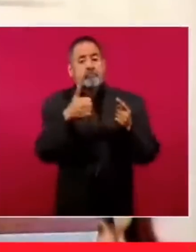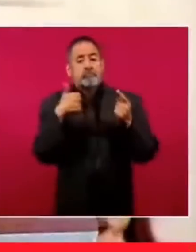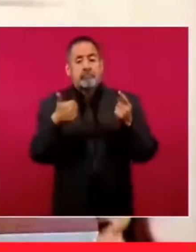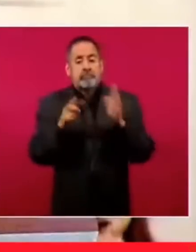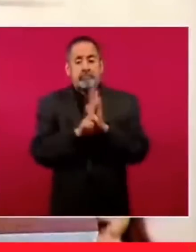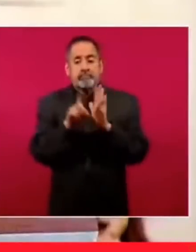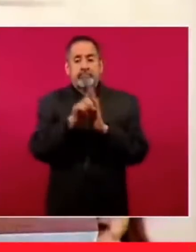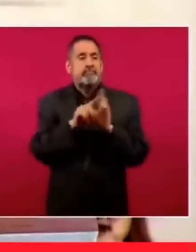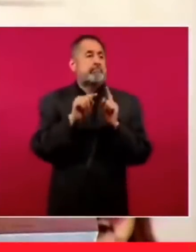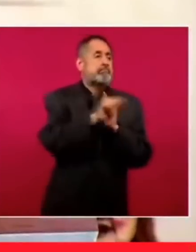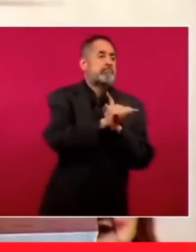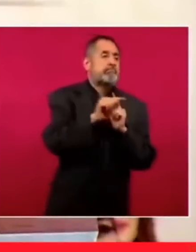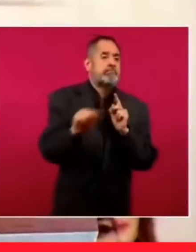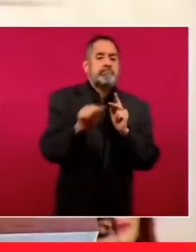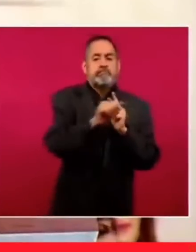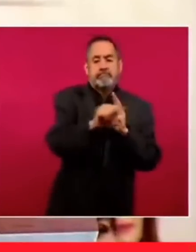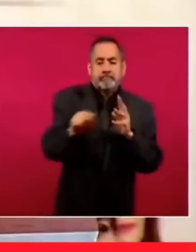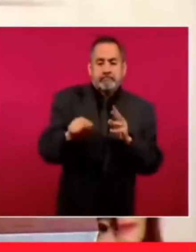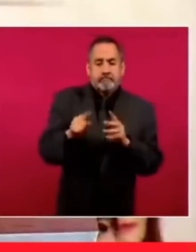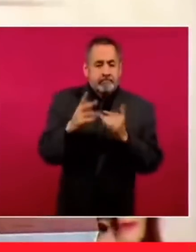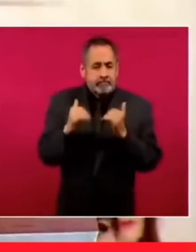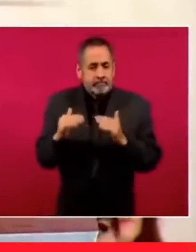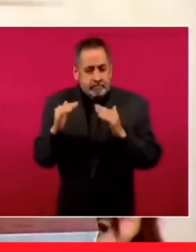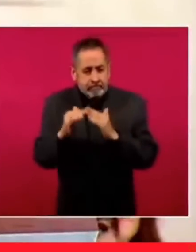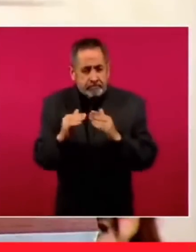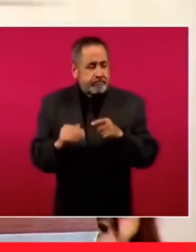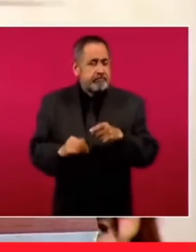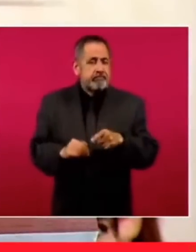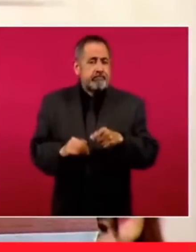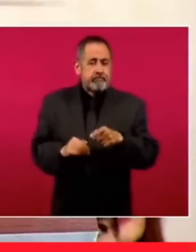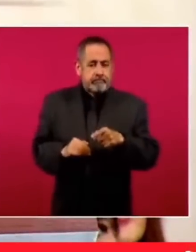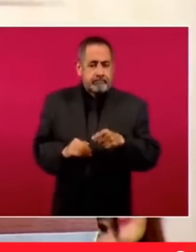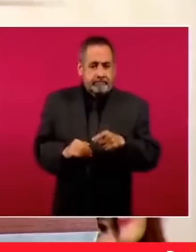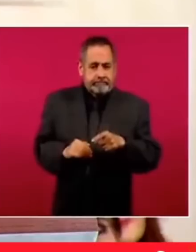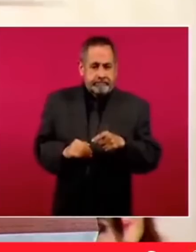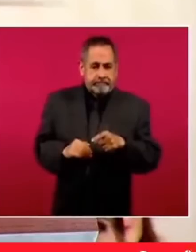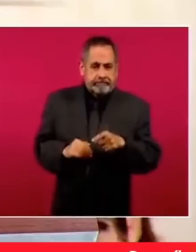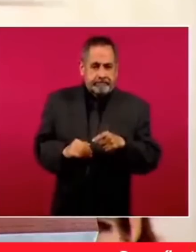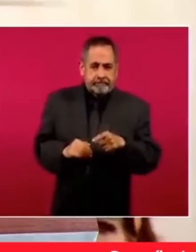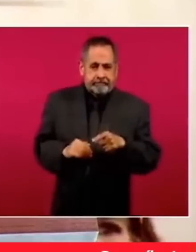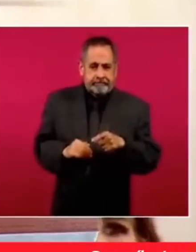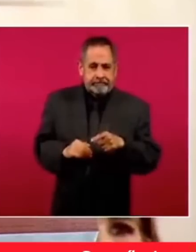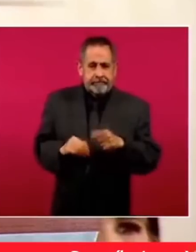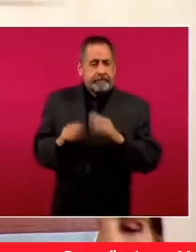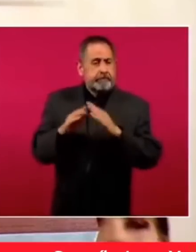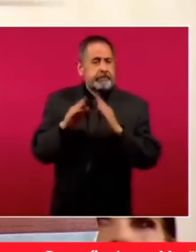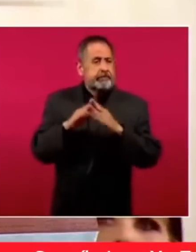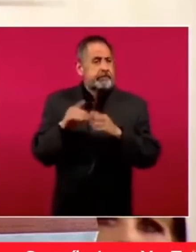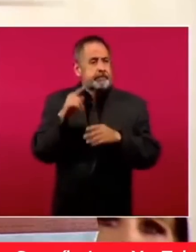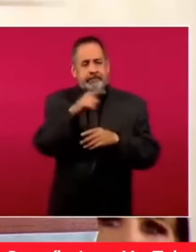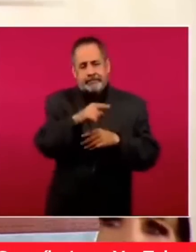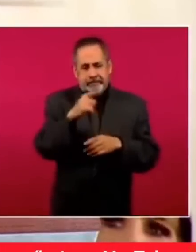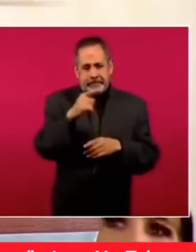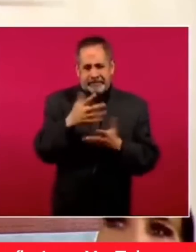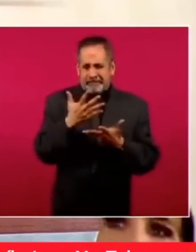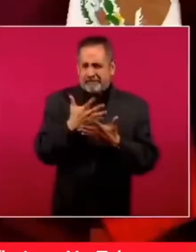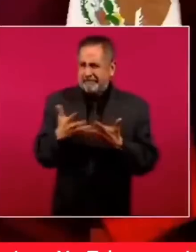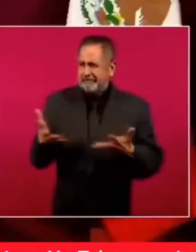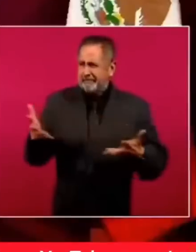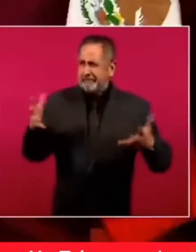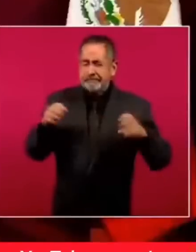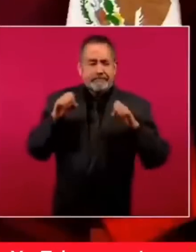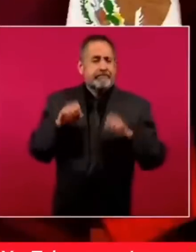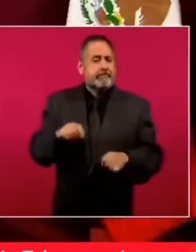más y una casa de campo, una mansión